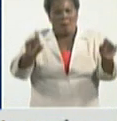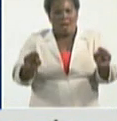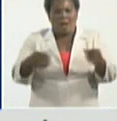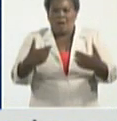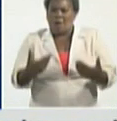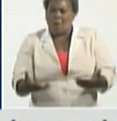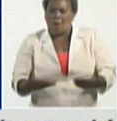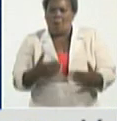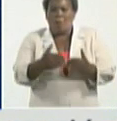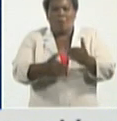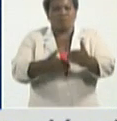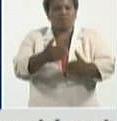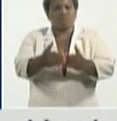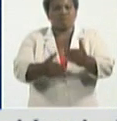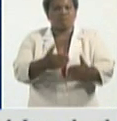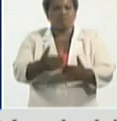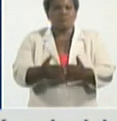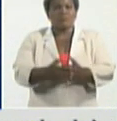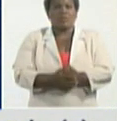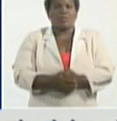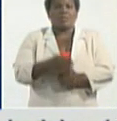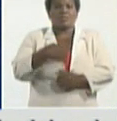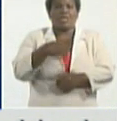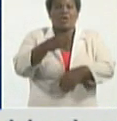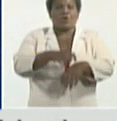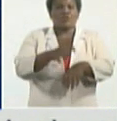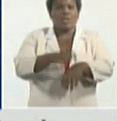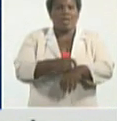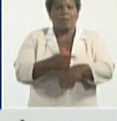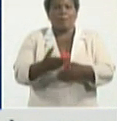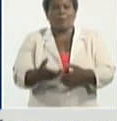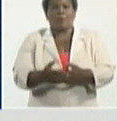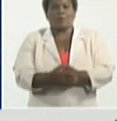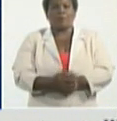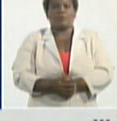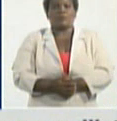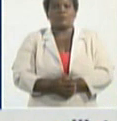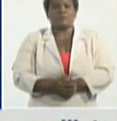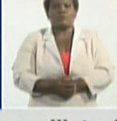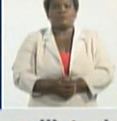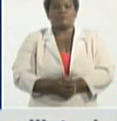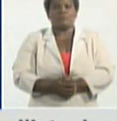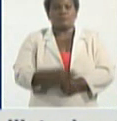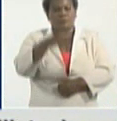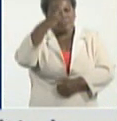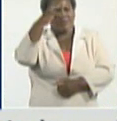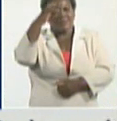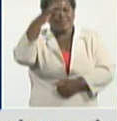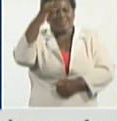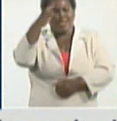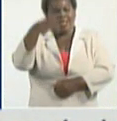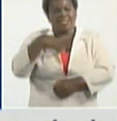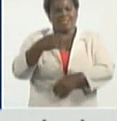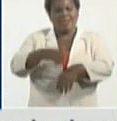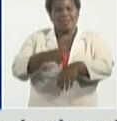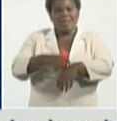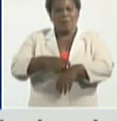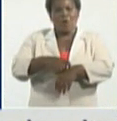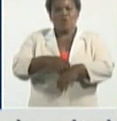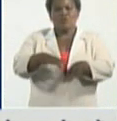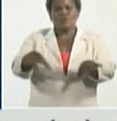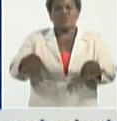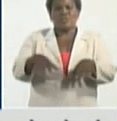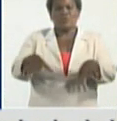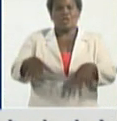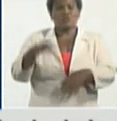no sé si me quedará tiempo para hacer algún comentario sí, sí vamos creo que sería bueno doctor analizar la situación internacional porque